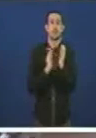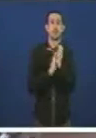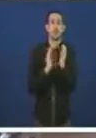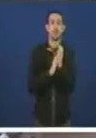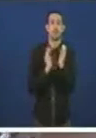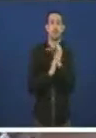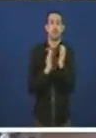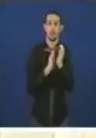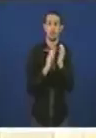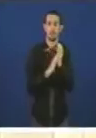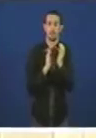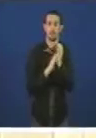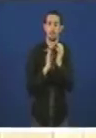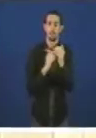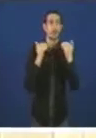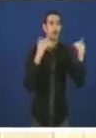Gracias senhora Díaz Pardo